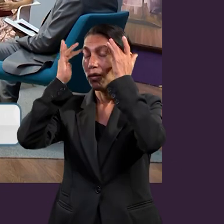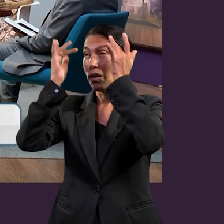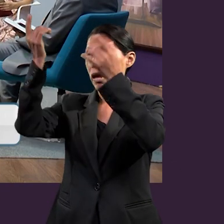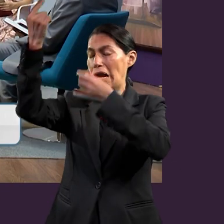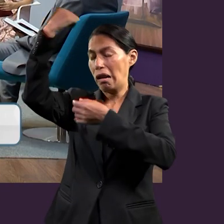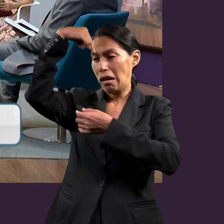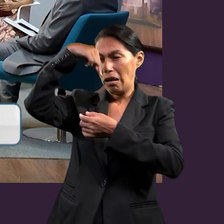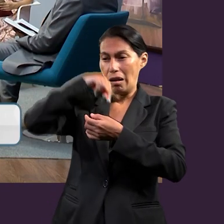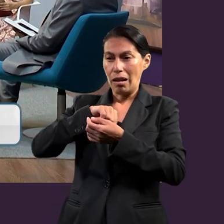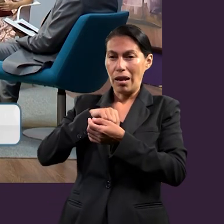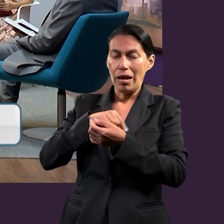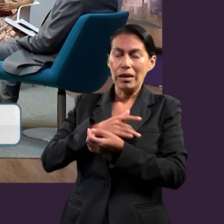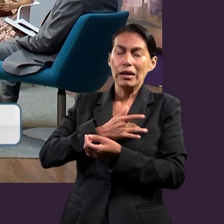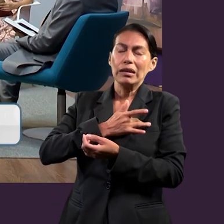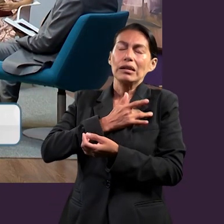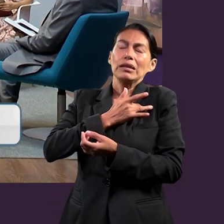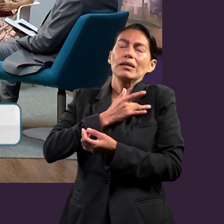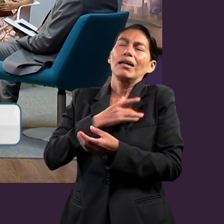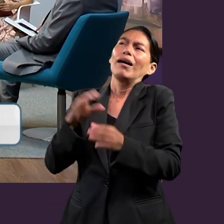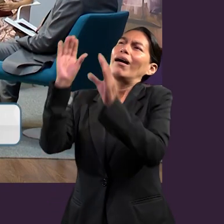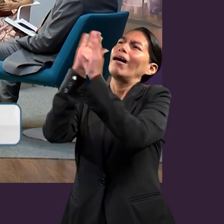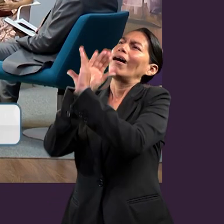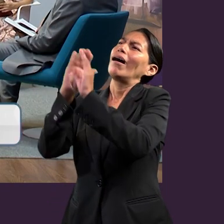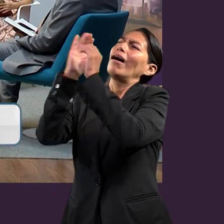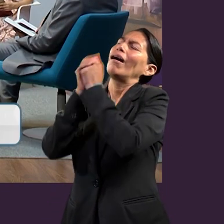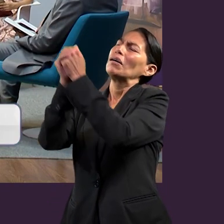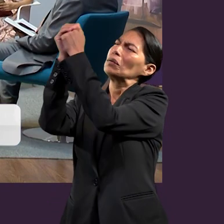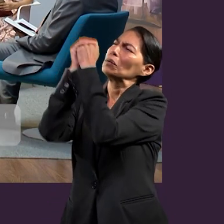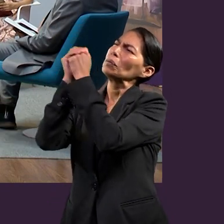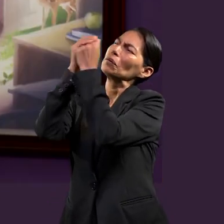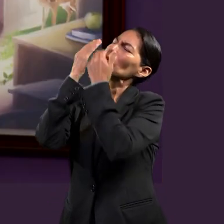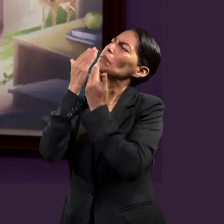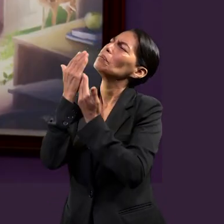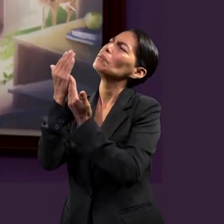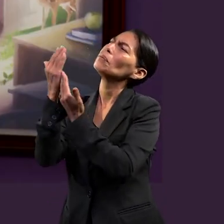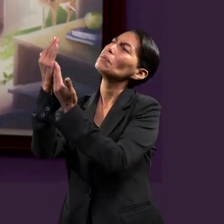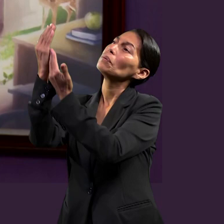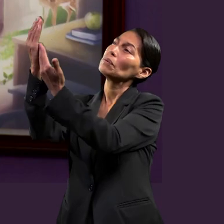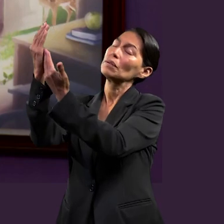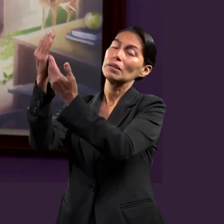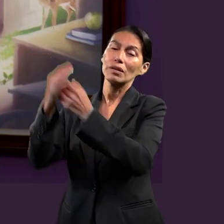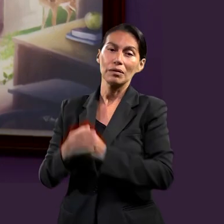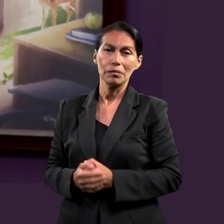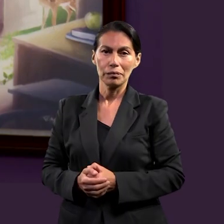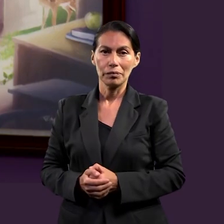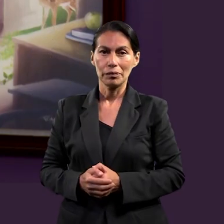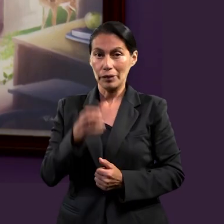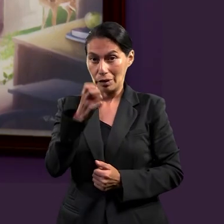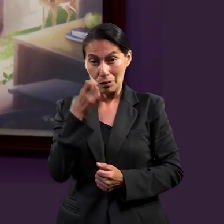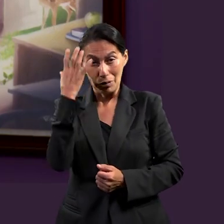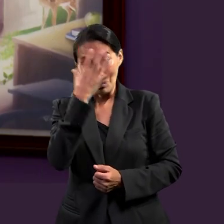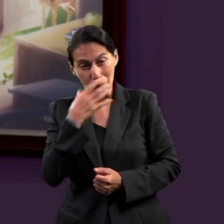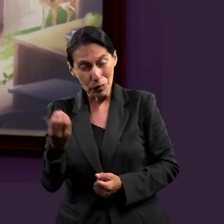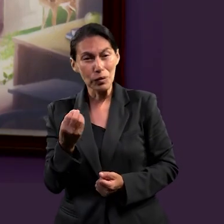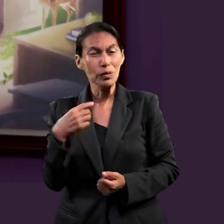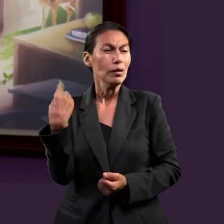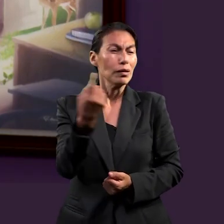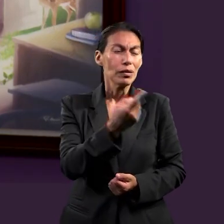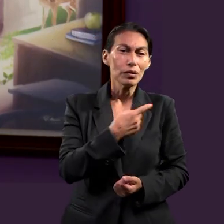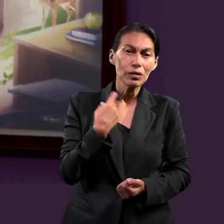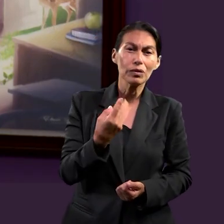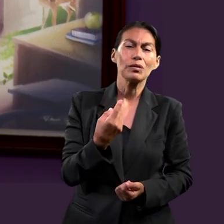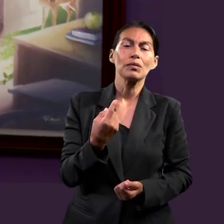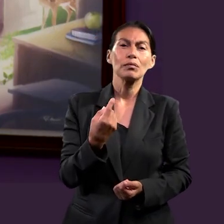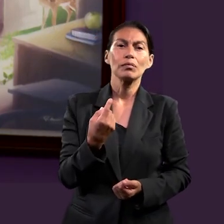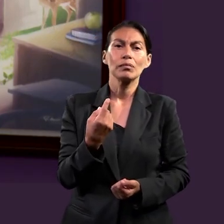alabando al Señor en vuestros corazones. Creo que es un escenario muy bonito, en donde todos nosotros